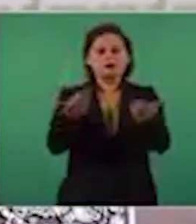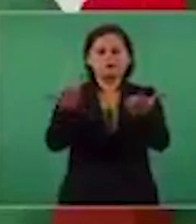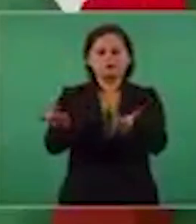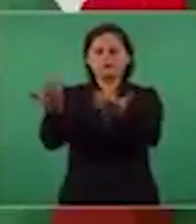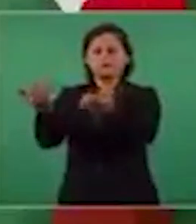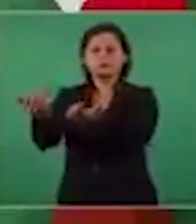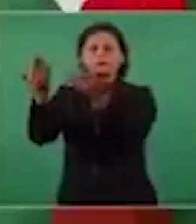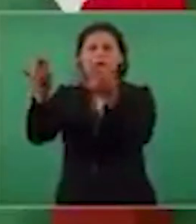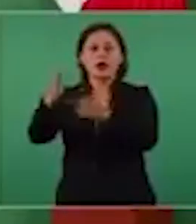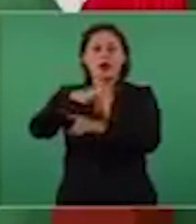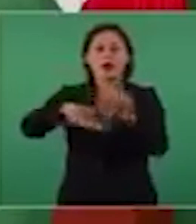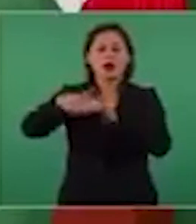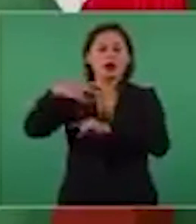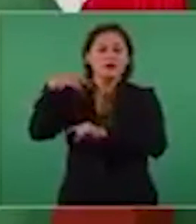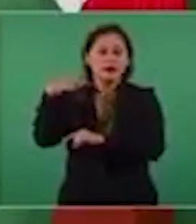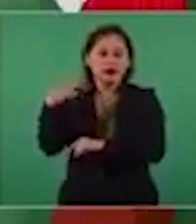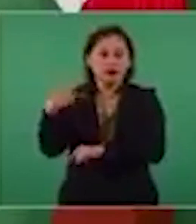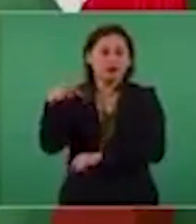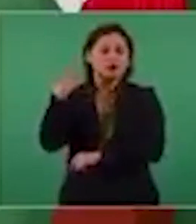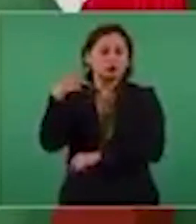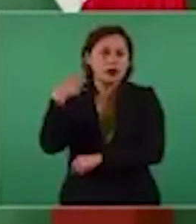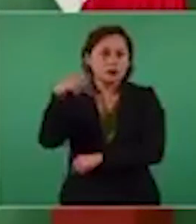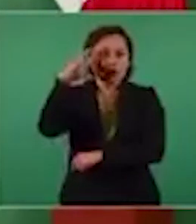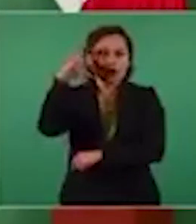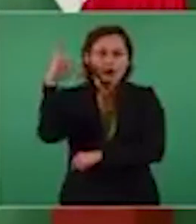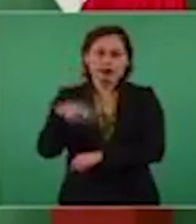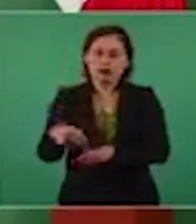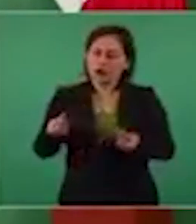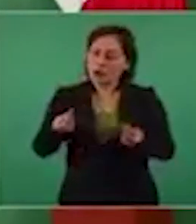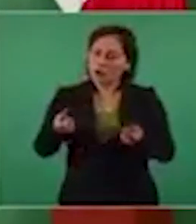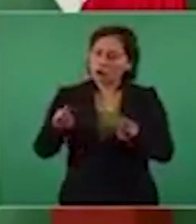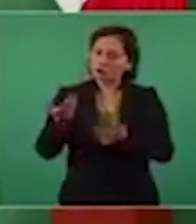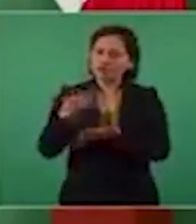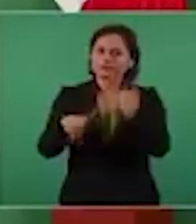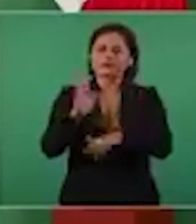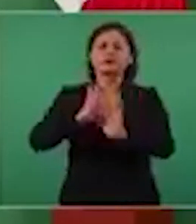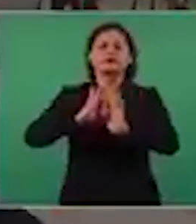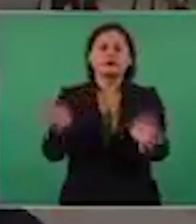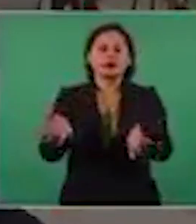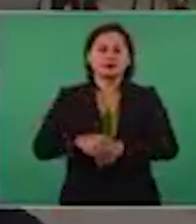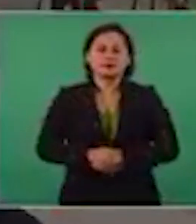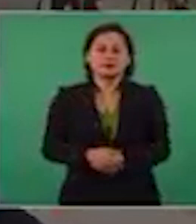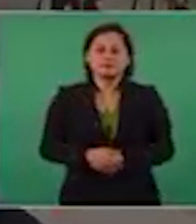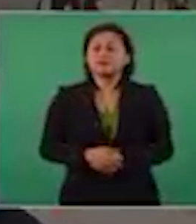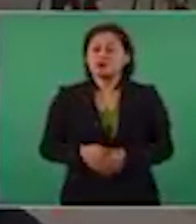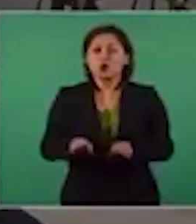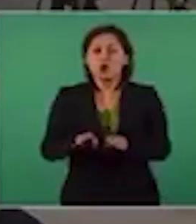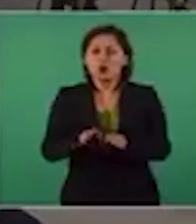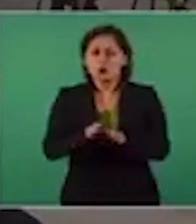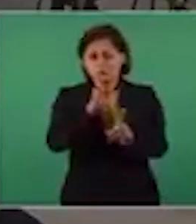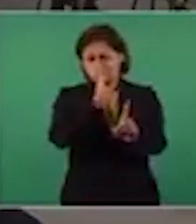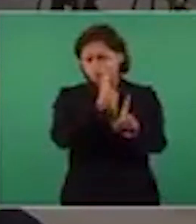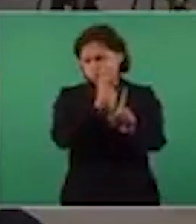Puebla, Hidalgo comiencen cuanto antes su recuperación. Este apoyo va a ser de manera directa, sin